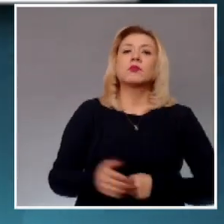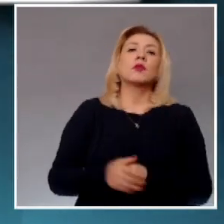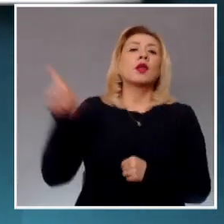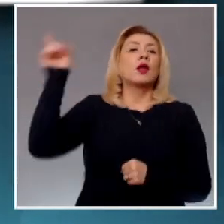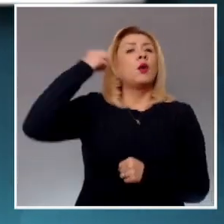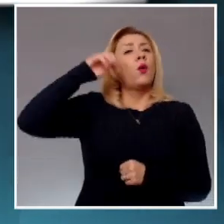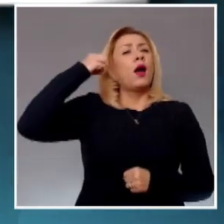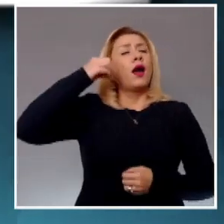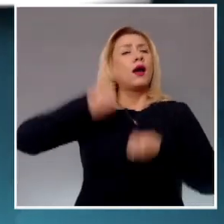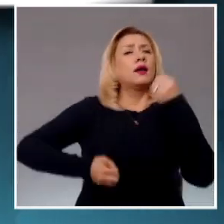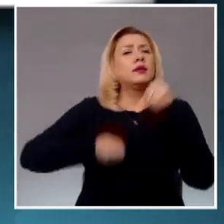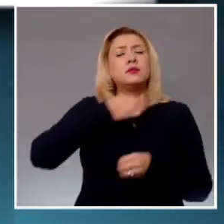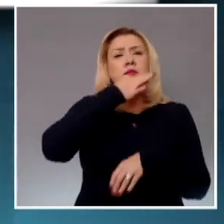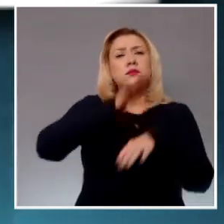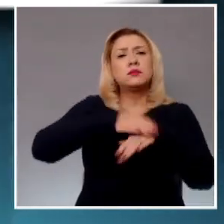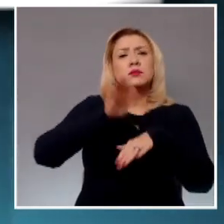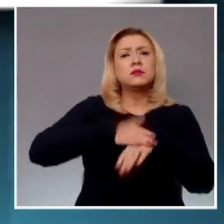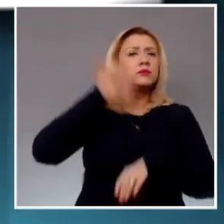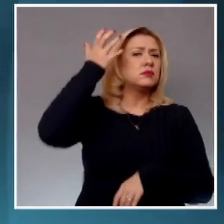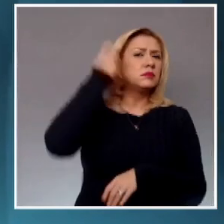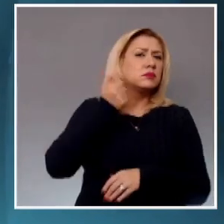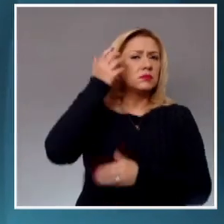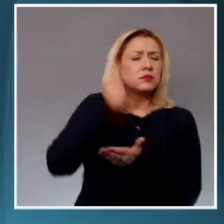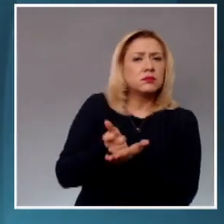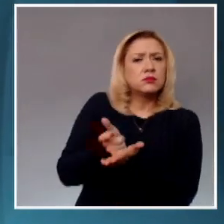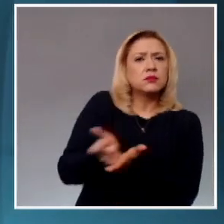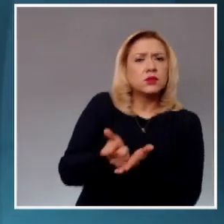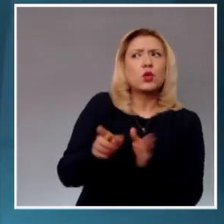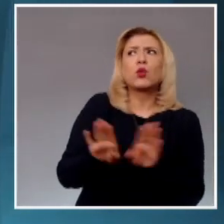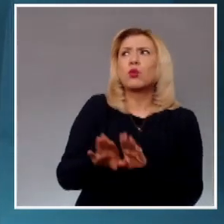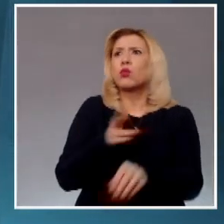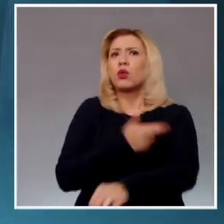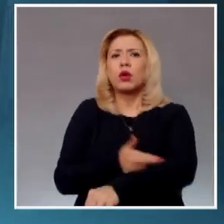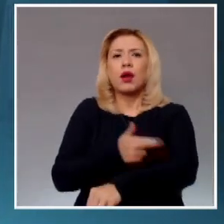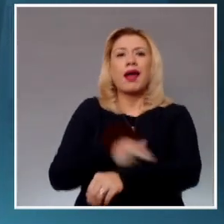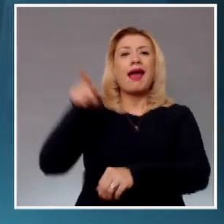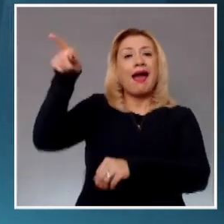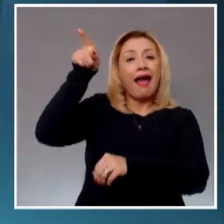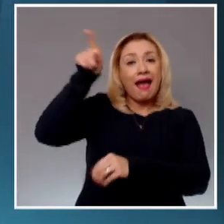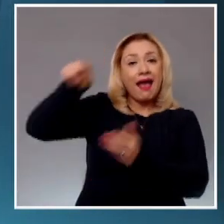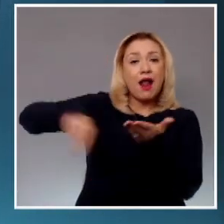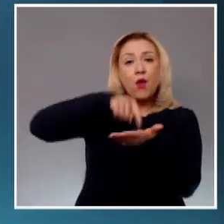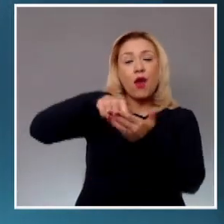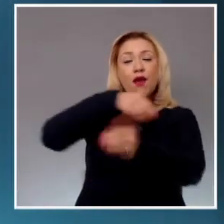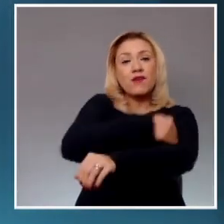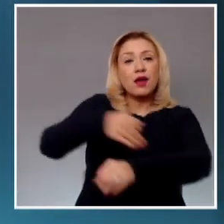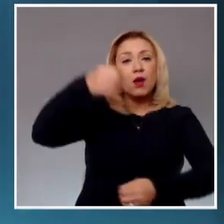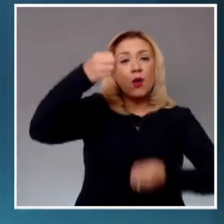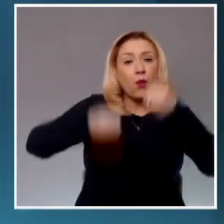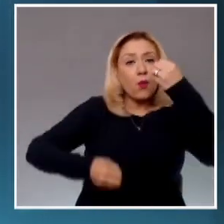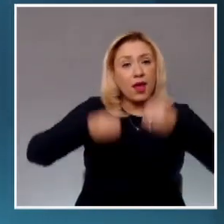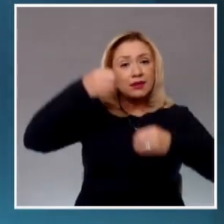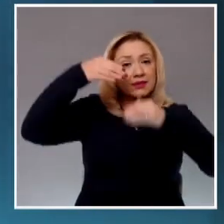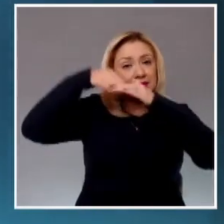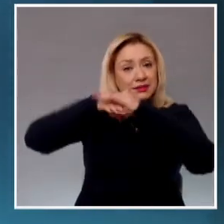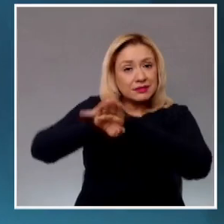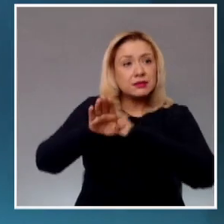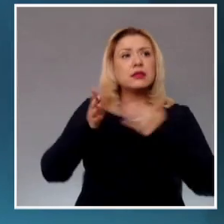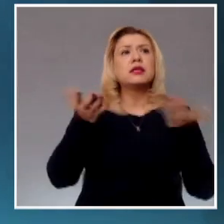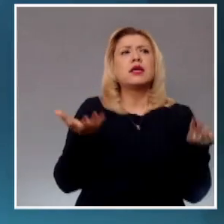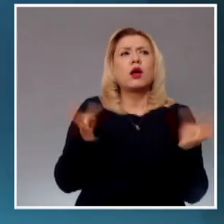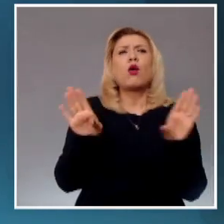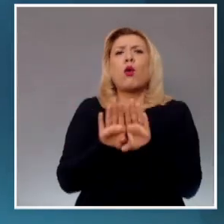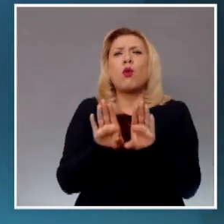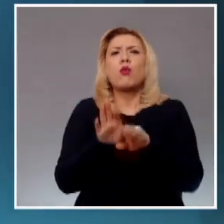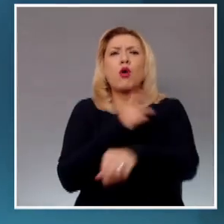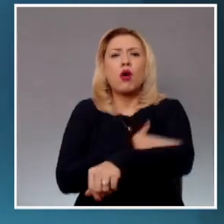pensión alimentaria se tramita en los juzgados de lo familiar y es necesario para su tramitación presentar identificación